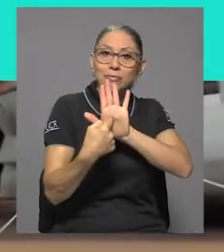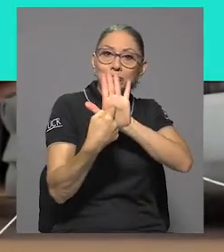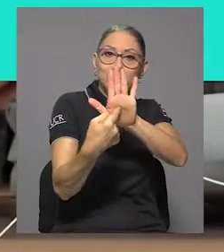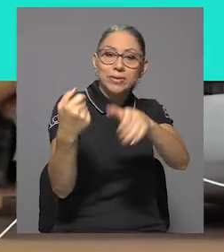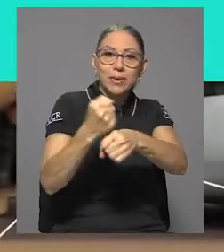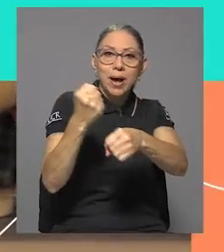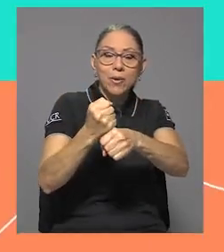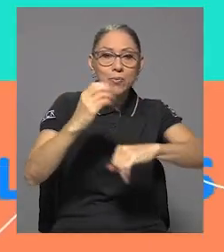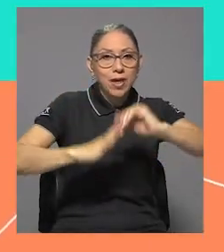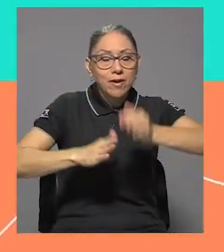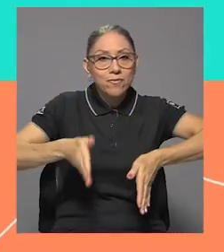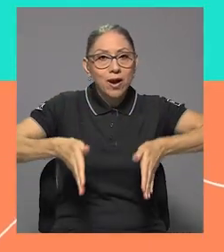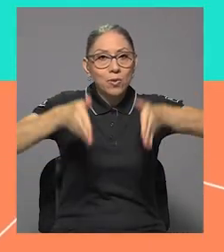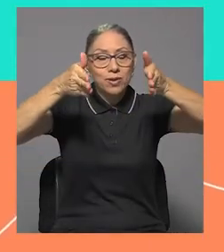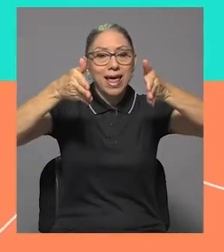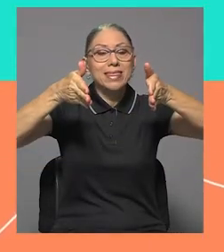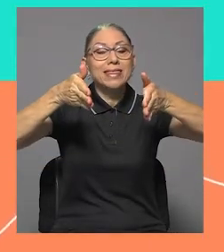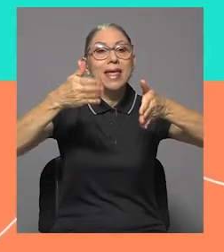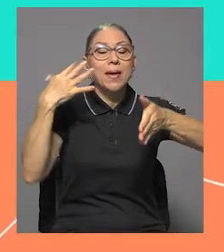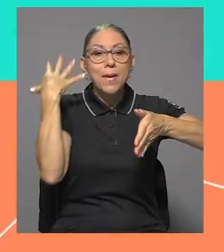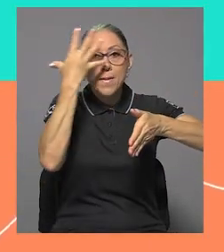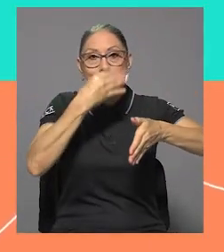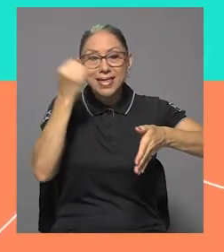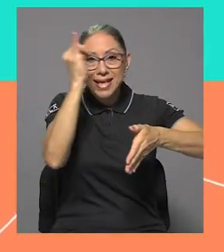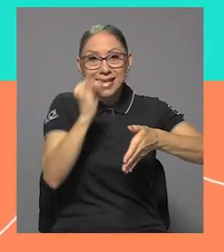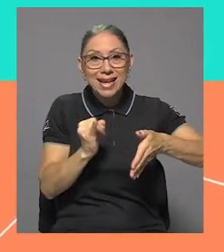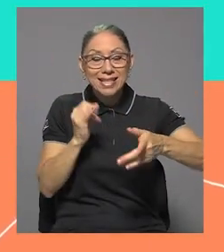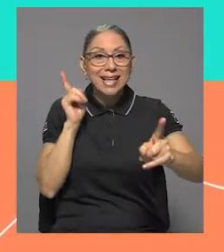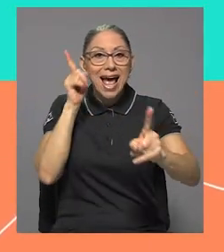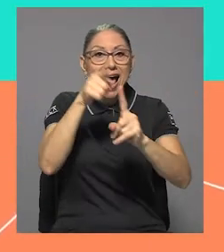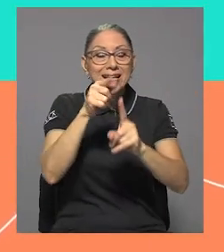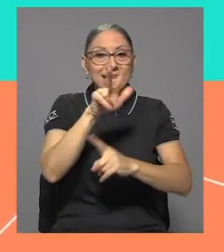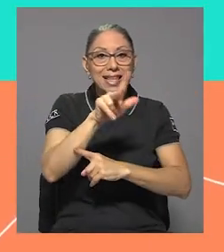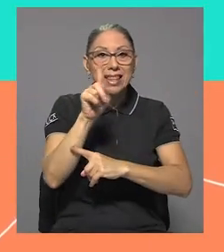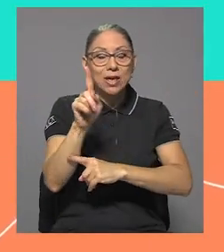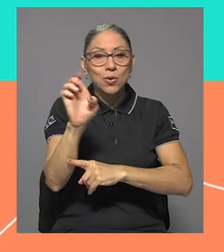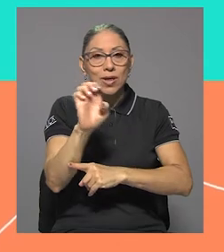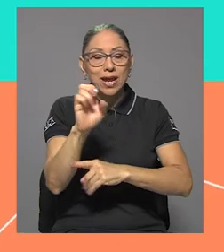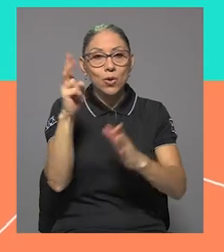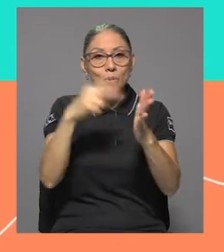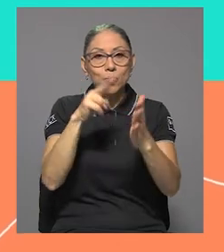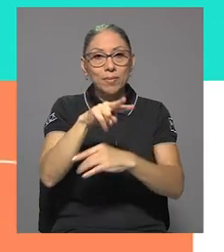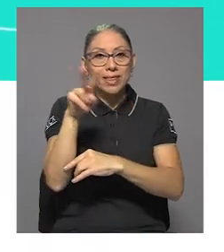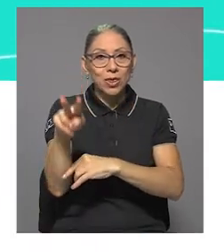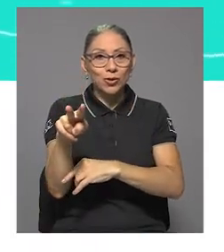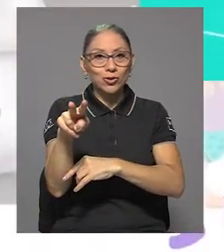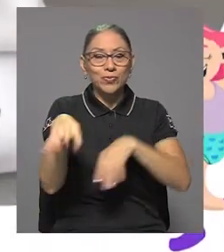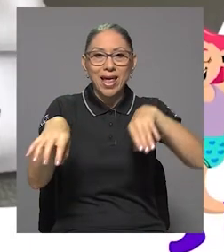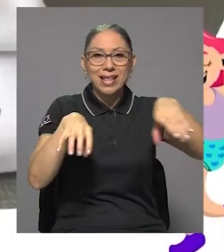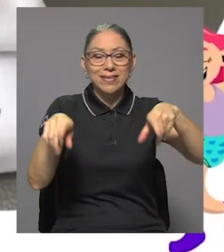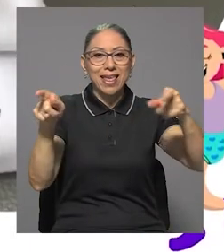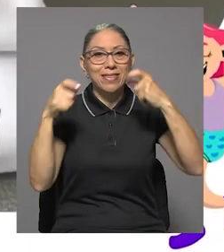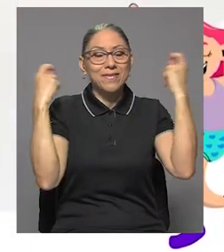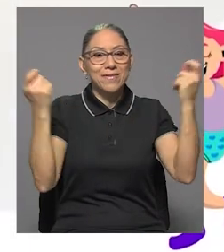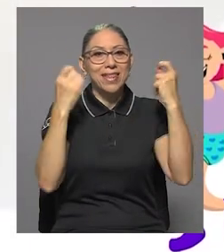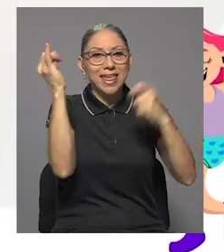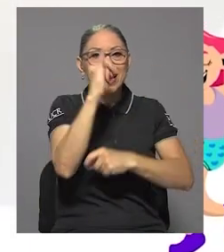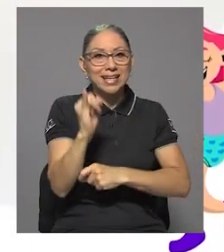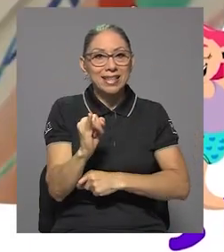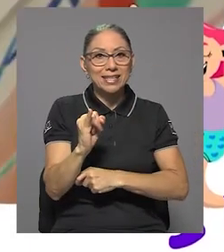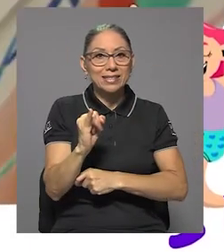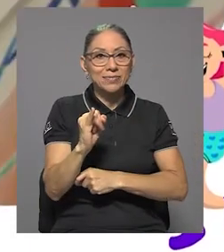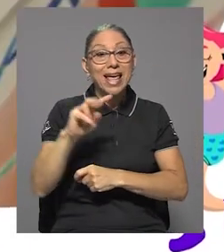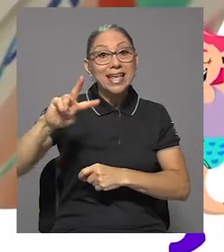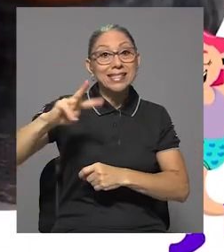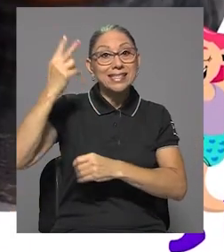la Facultad de Bellas Artes desarrollará hasta el 31 de enero del 2022 la Feria de las Artes, por segundo año